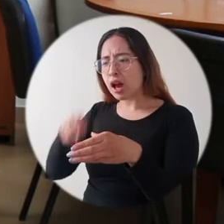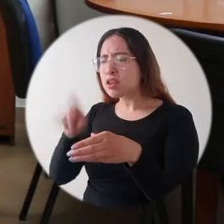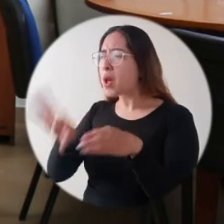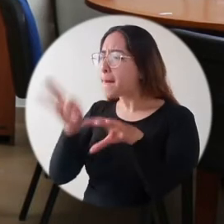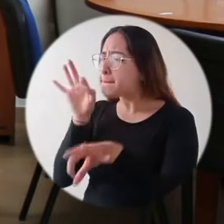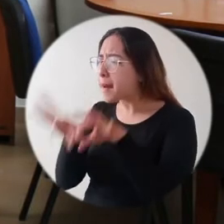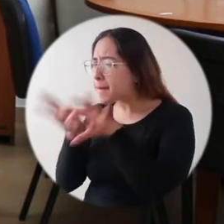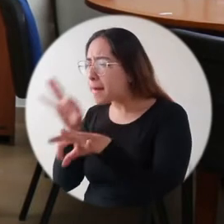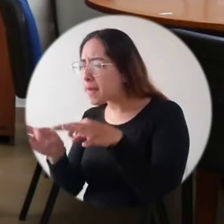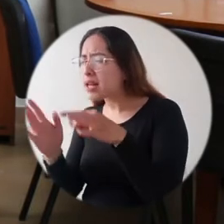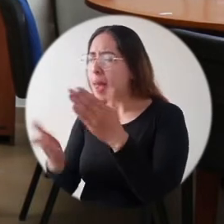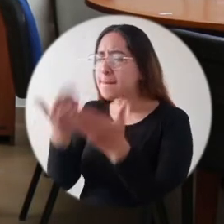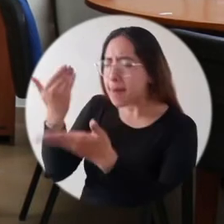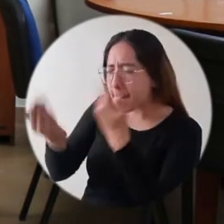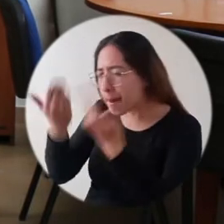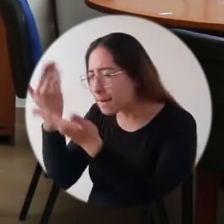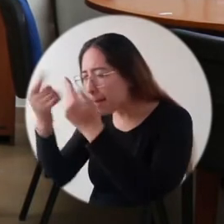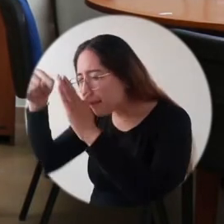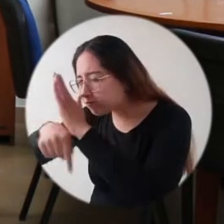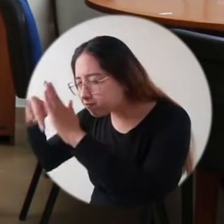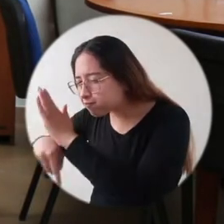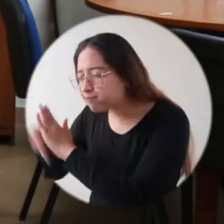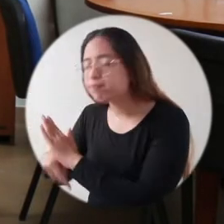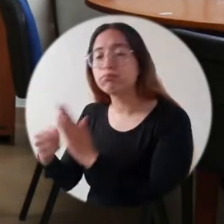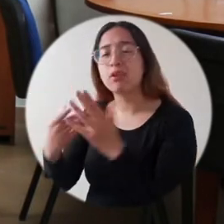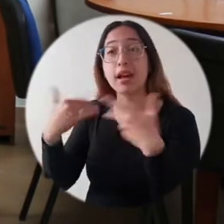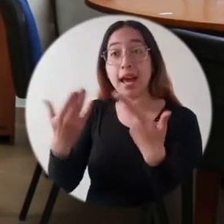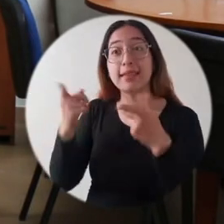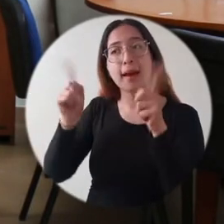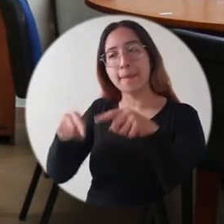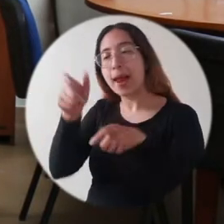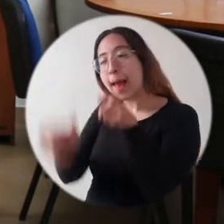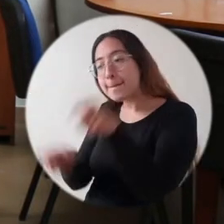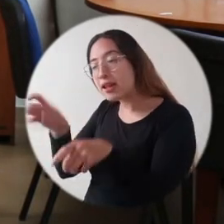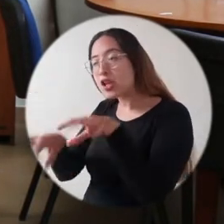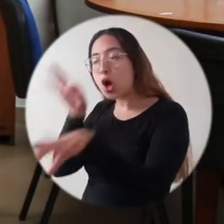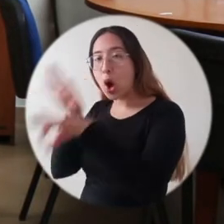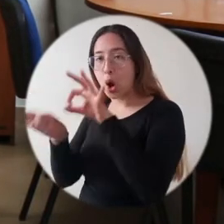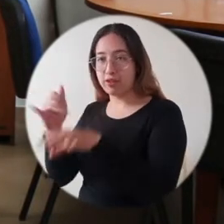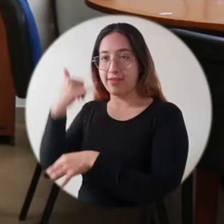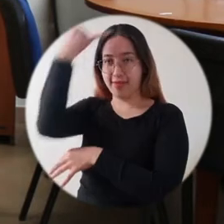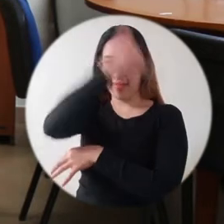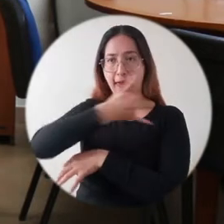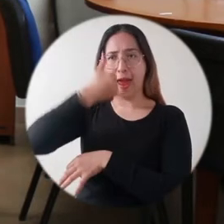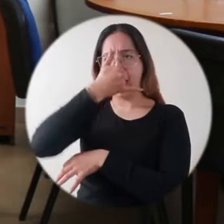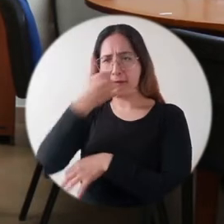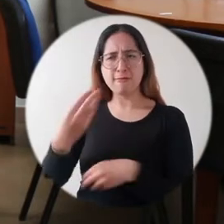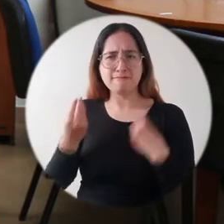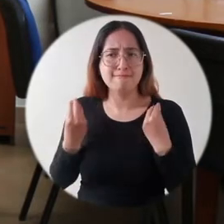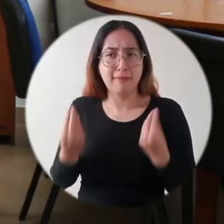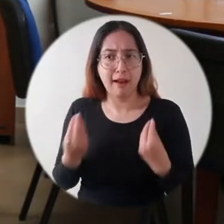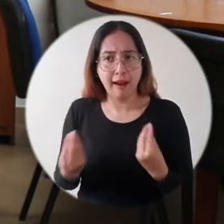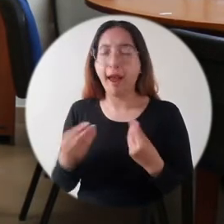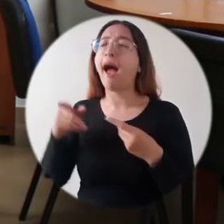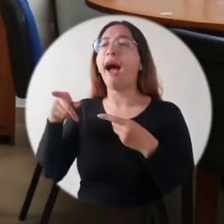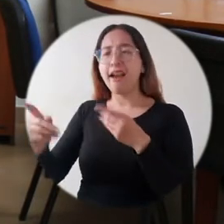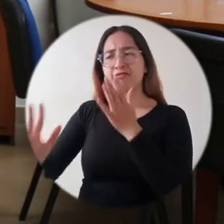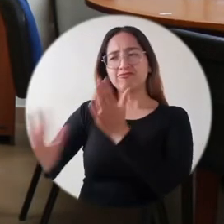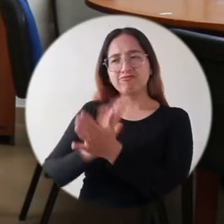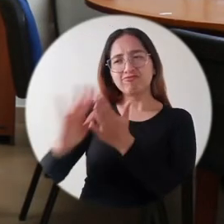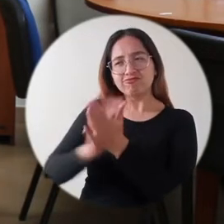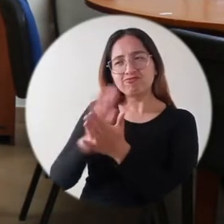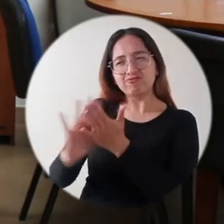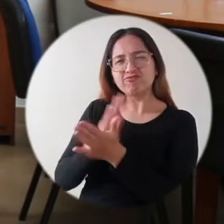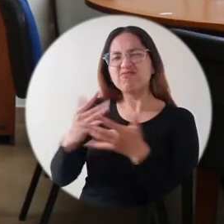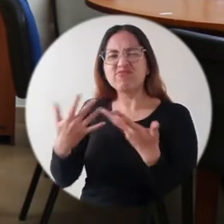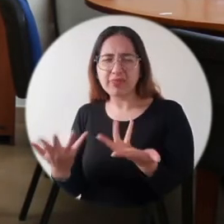interesados en estos temas, haber podido hacer una selección más que de material